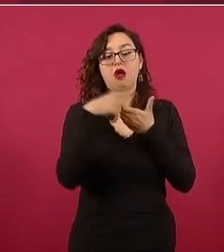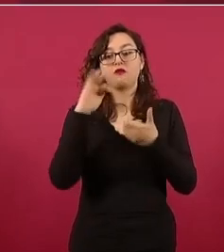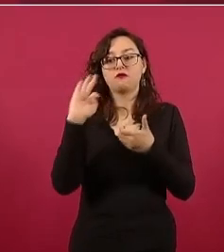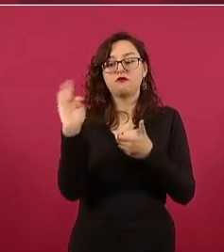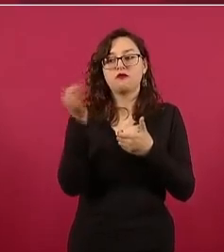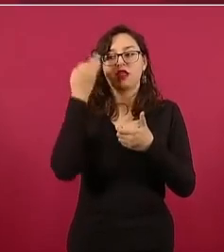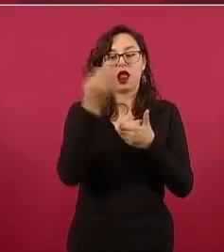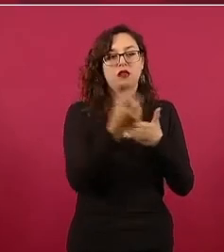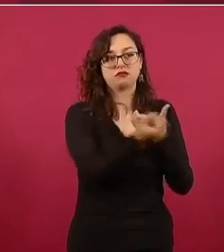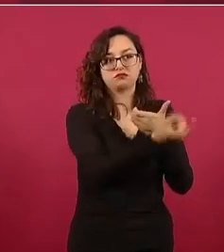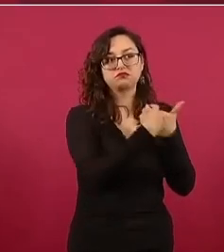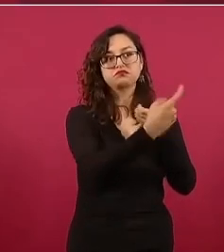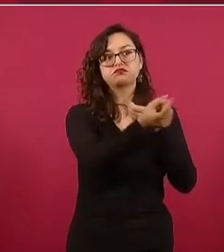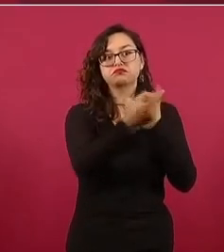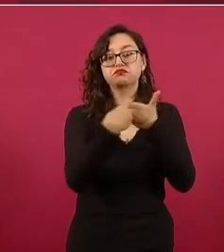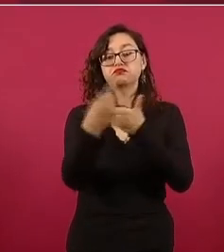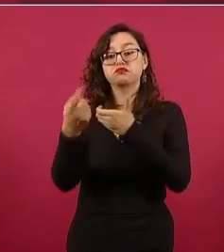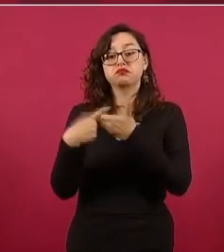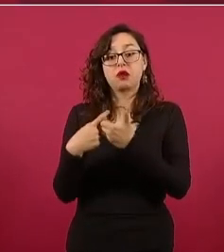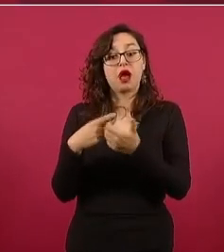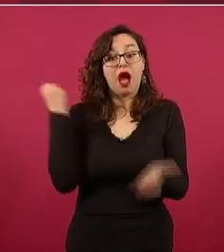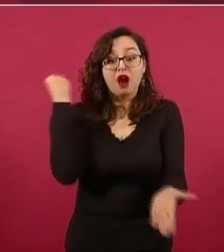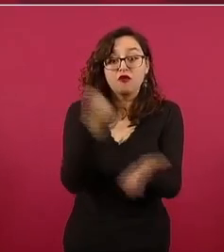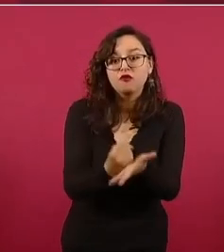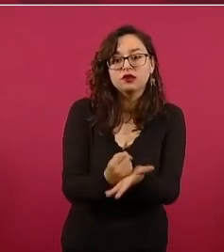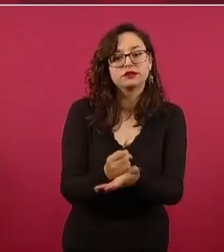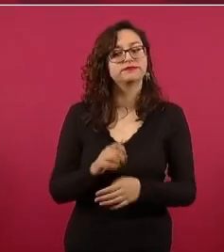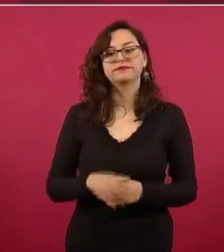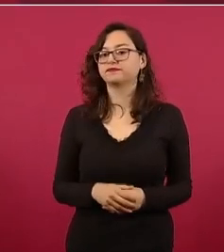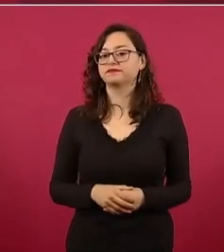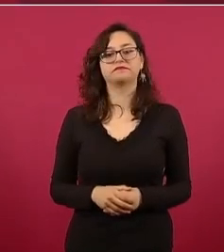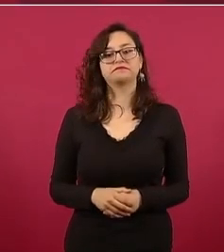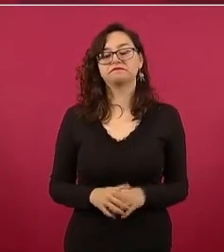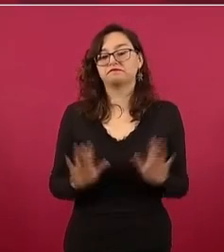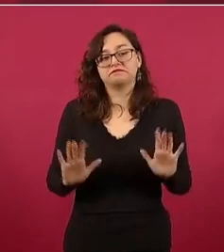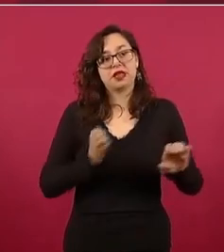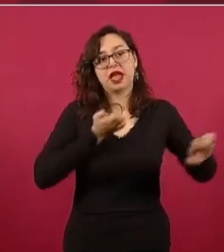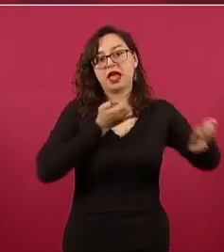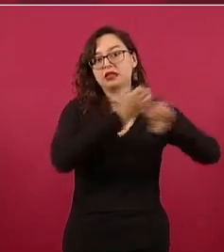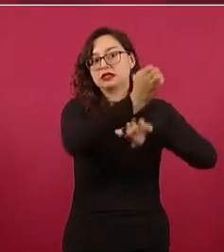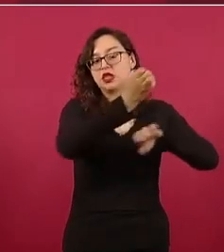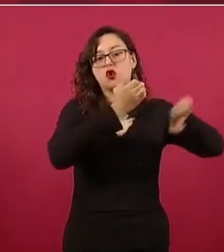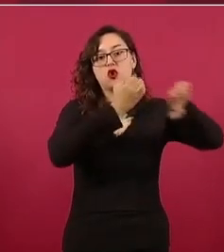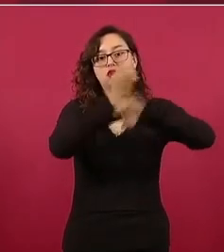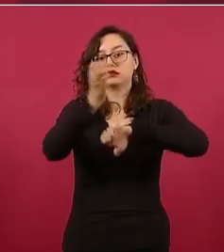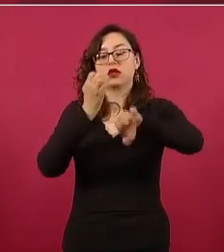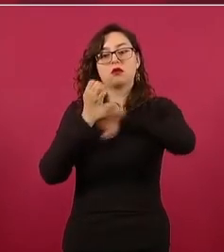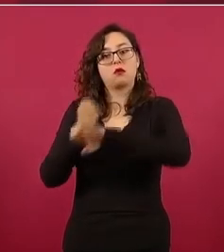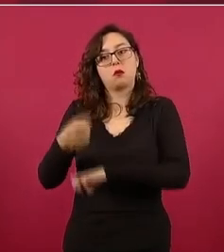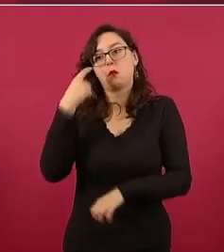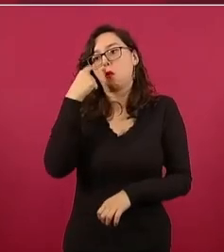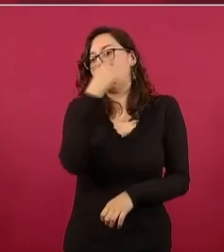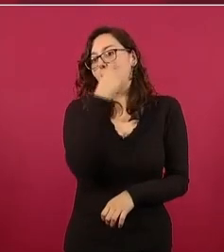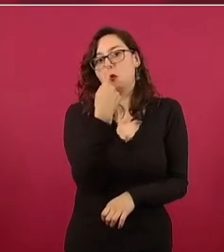A mí me dio mucho gusto que empezáramos en Nayarit porque el gobernador es médico